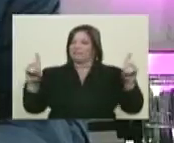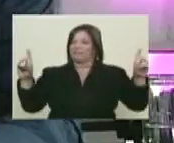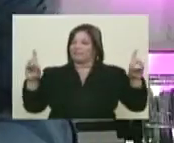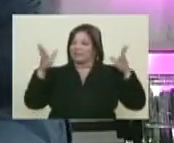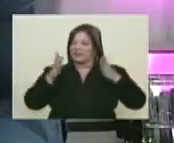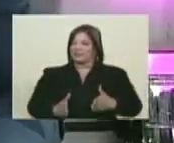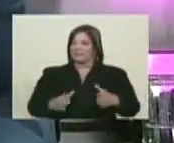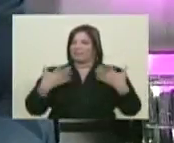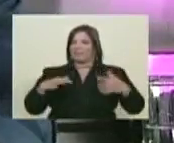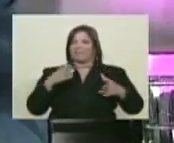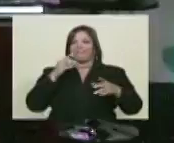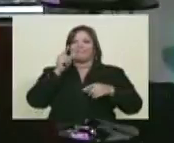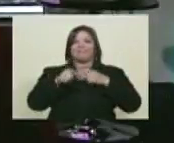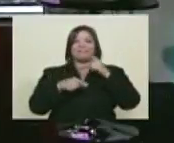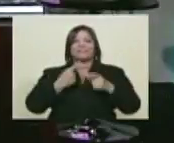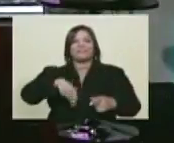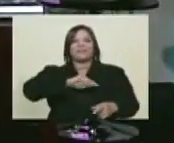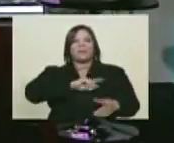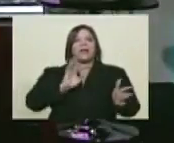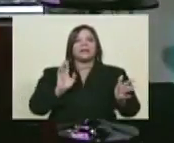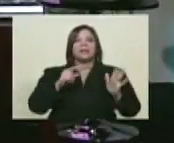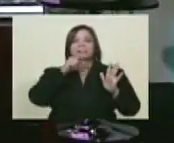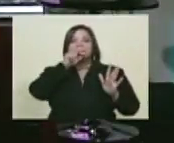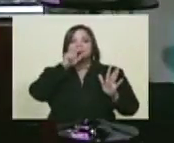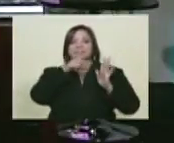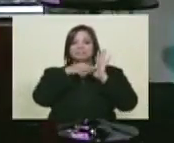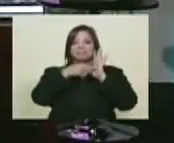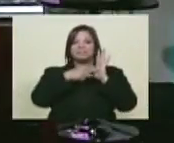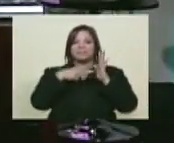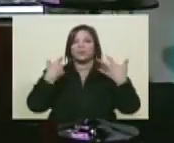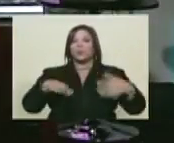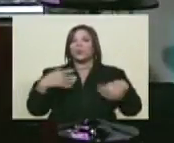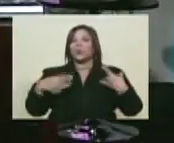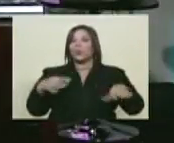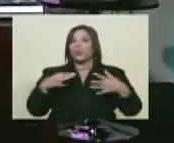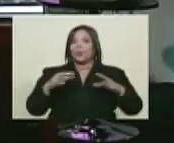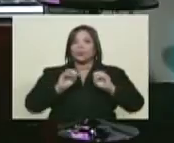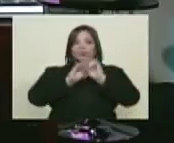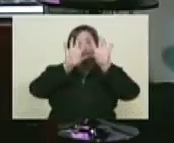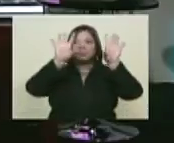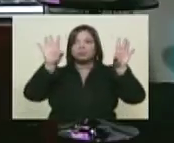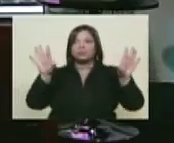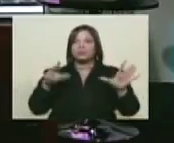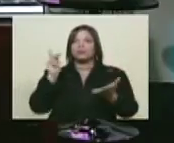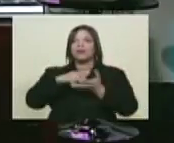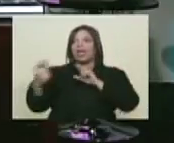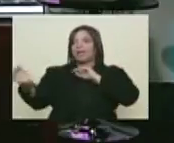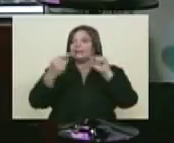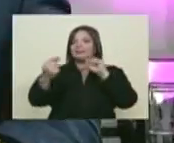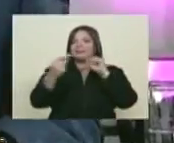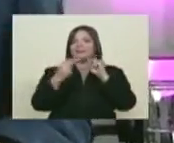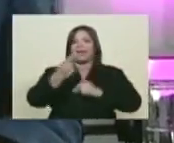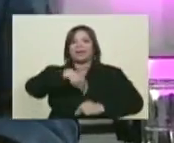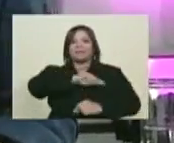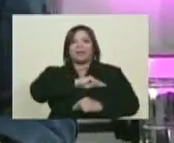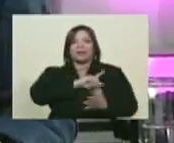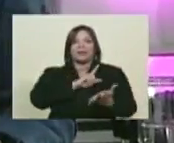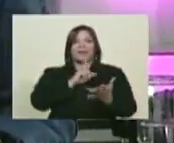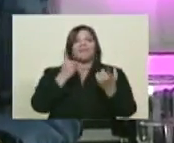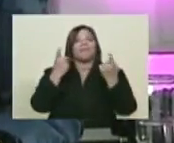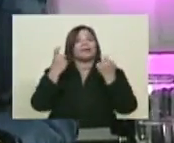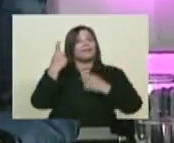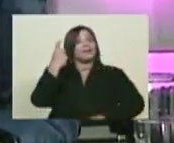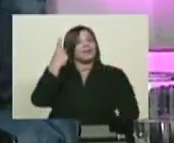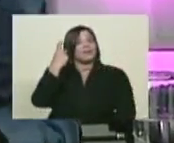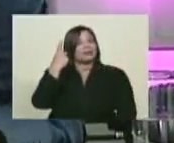Rivas desde España. Pues bien, la entrevista a Maduro ha sido todo un batacazo. debate en España y falta todavía